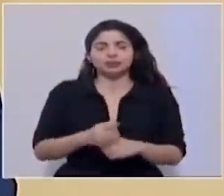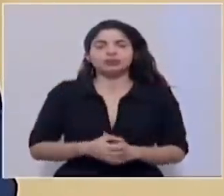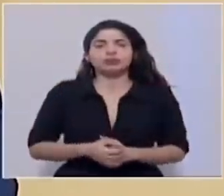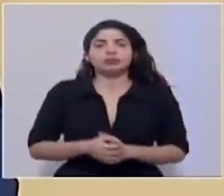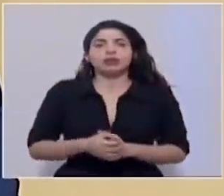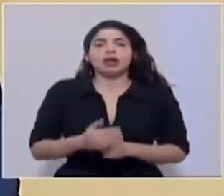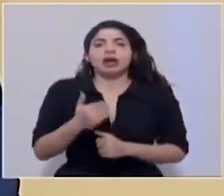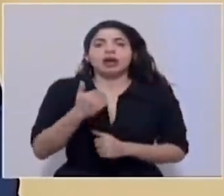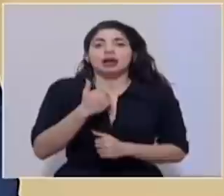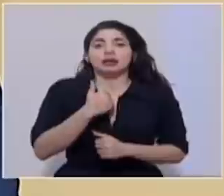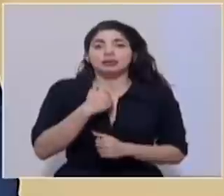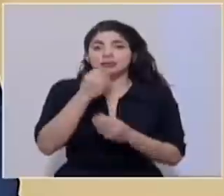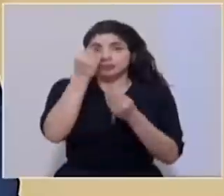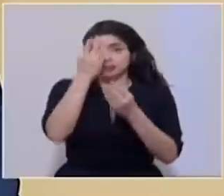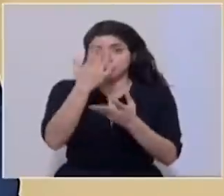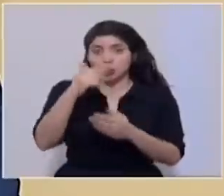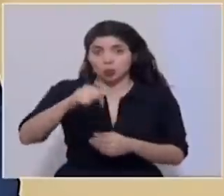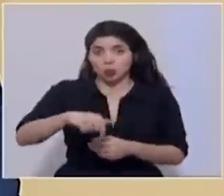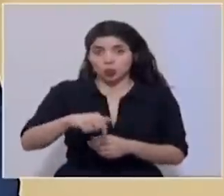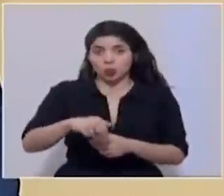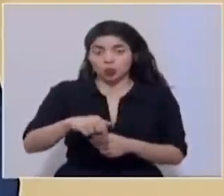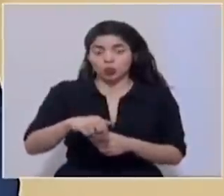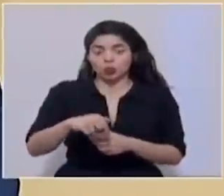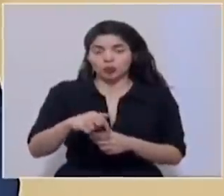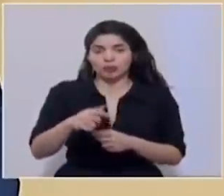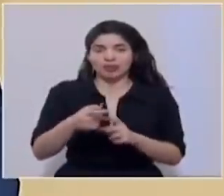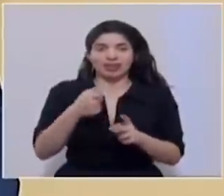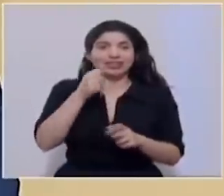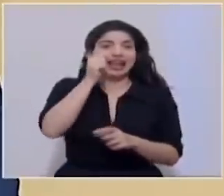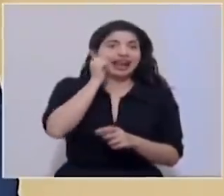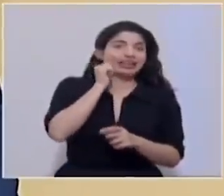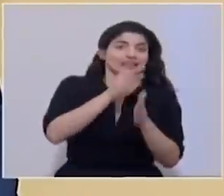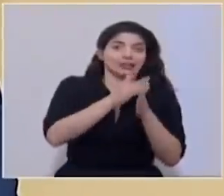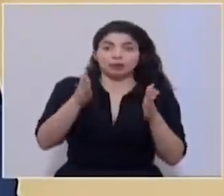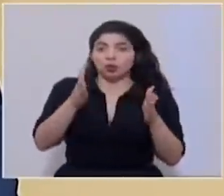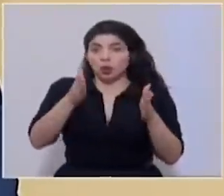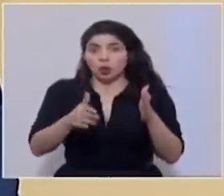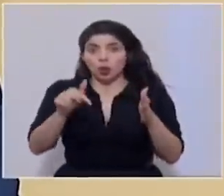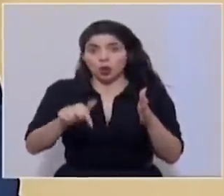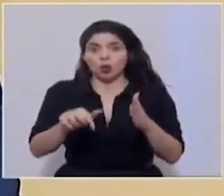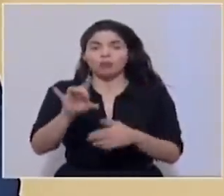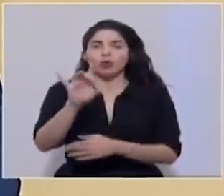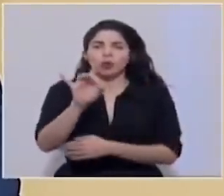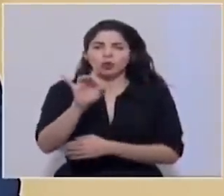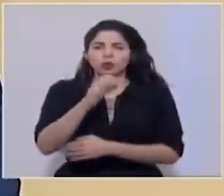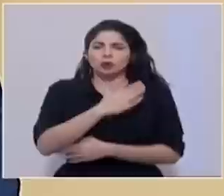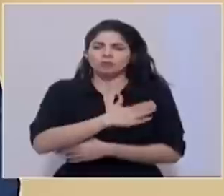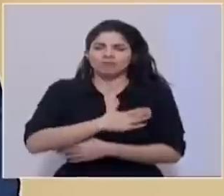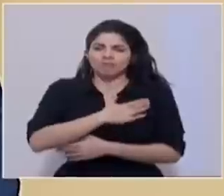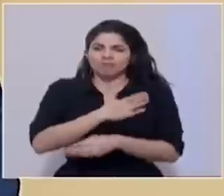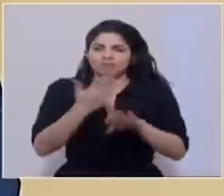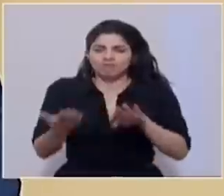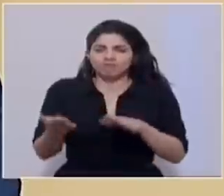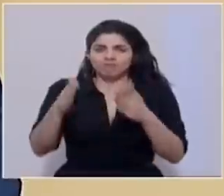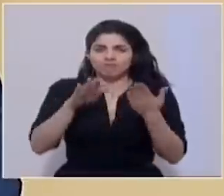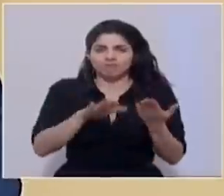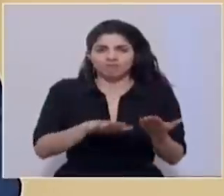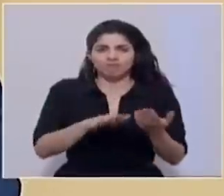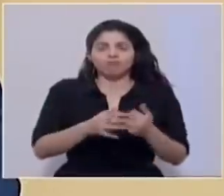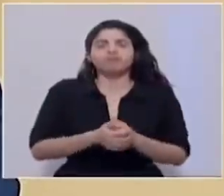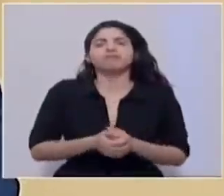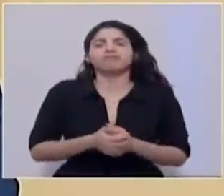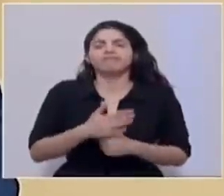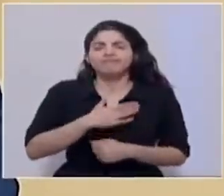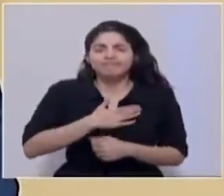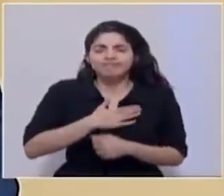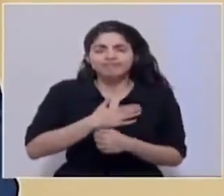reportan al día de hoy, desde el corte de ayer, ocho lamentables fallecimientos. Nuestro